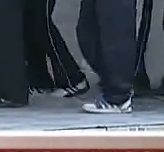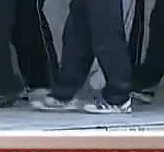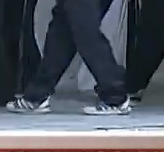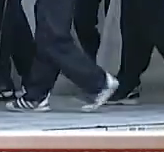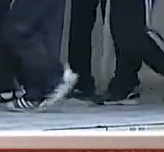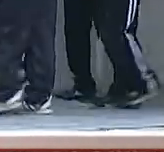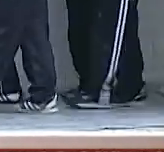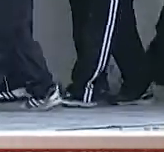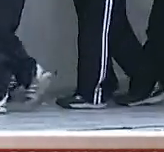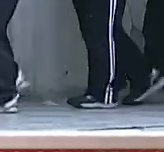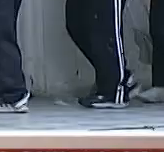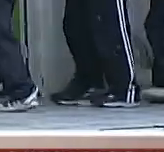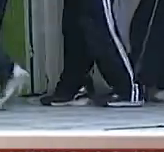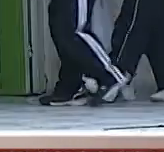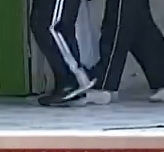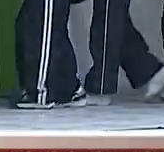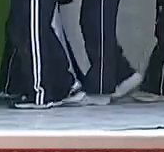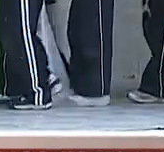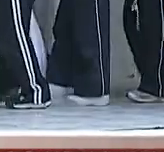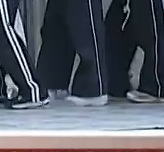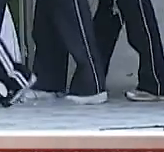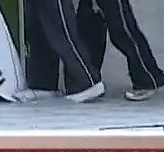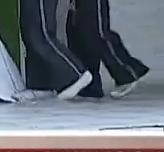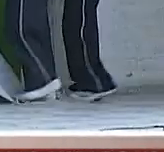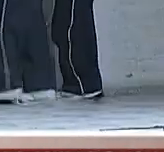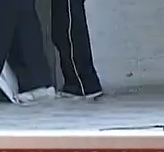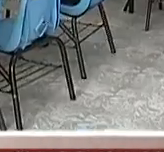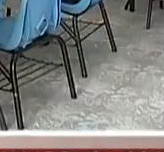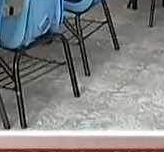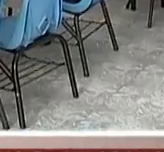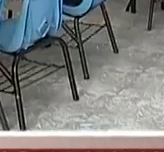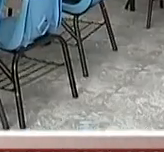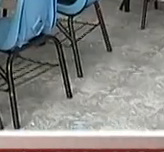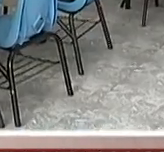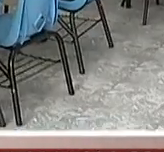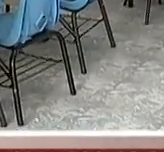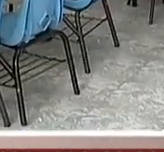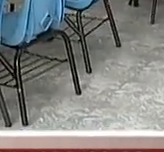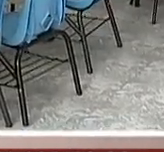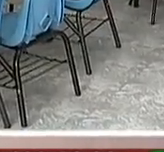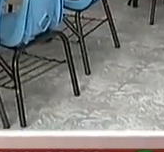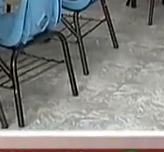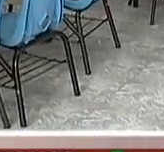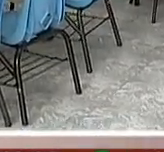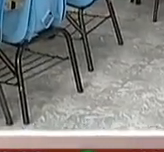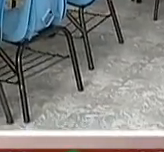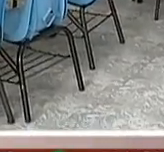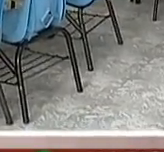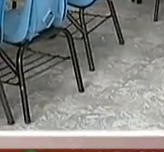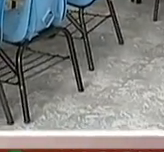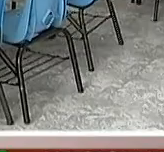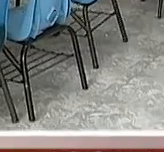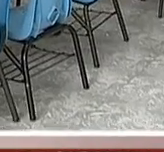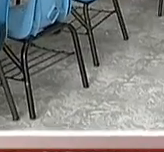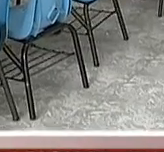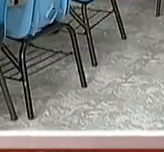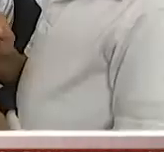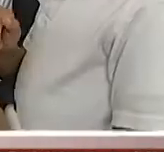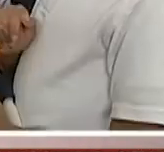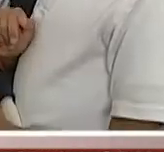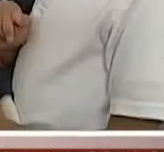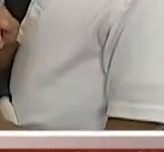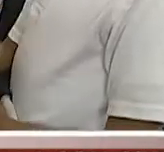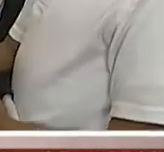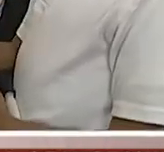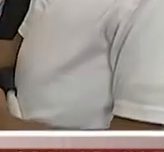muy importante que ingresan, ya sea a preescolar, primaria o bien a secundaria. Mira, de hecho, ahorita en estos momentos se van a empezar a abrir las